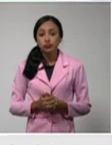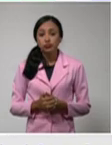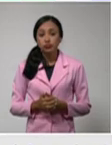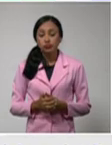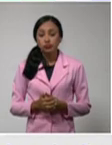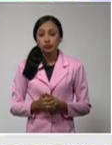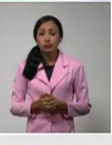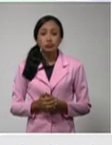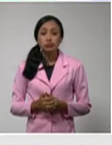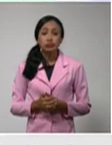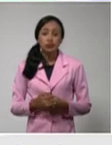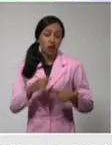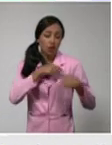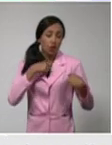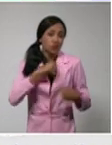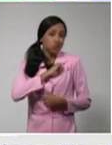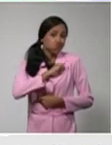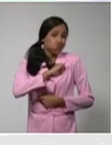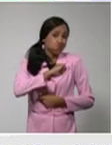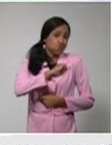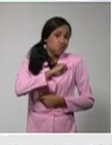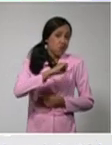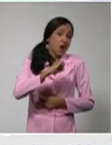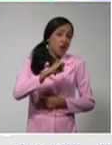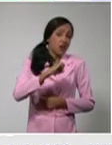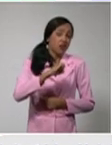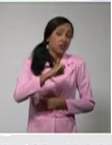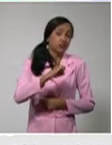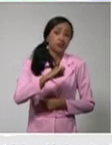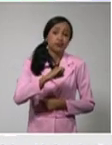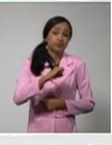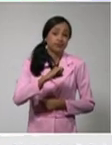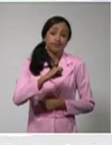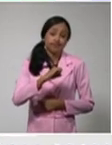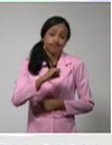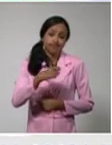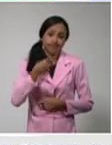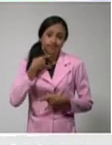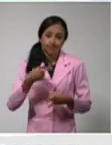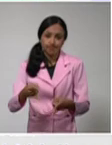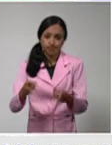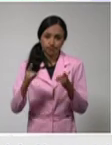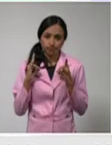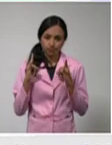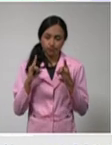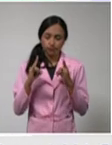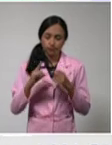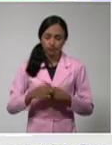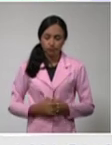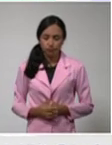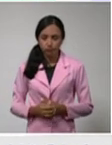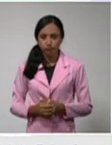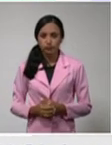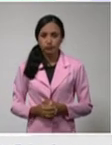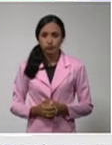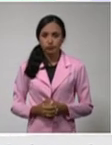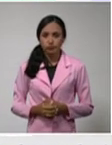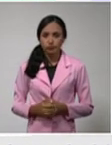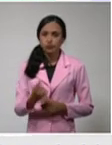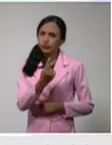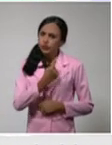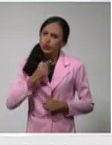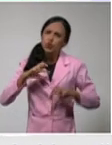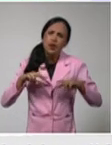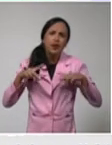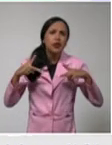parada cardíaca en asistoria, de la cual tampoco fue posible su reanimación. Nuevamente reiteramos nuestras